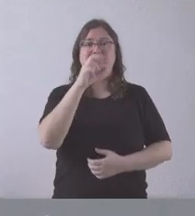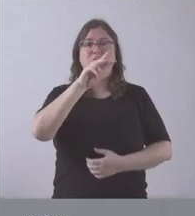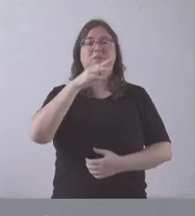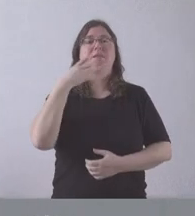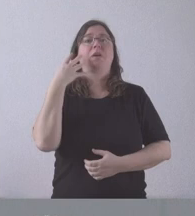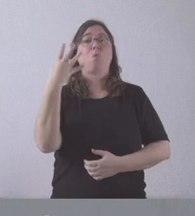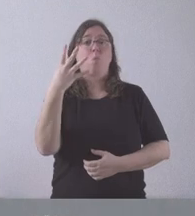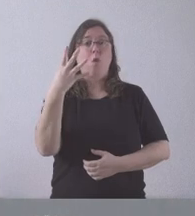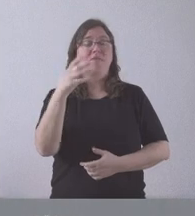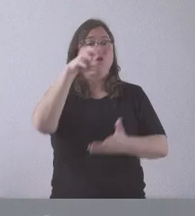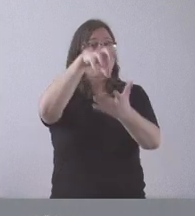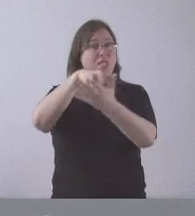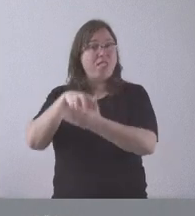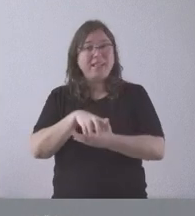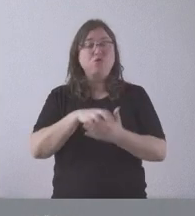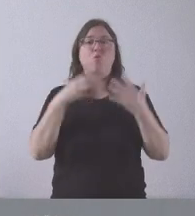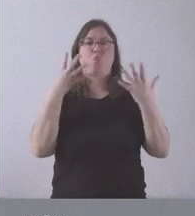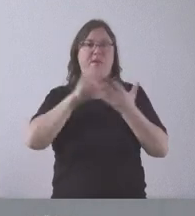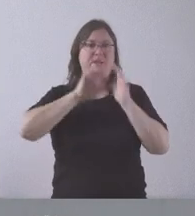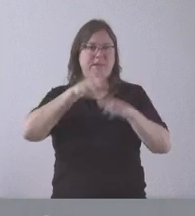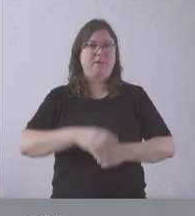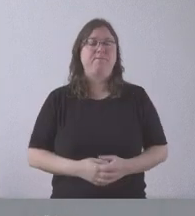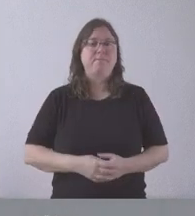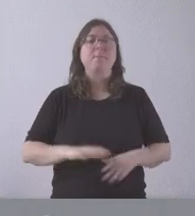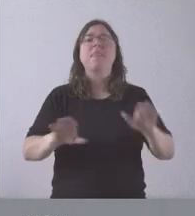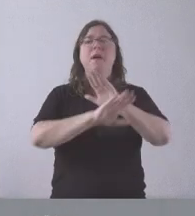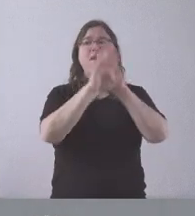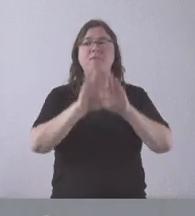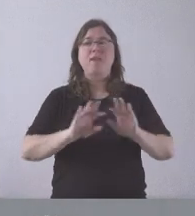en nueve centros de Castilla y León. Y, finalmente,